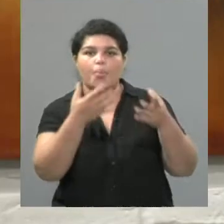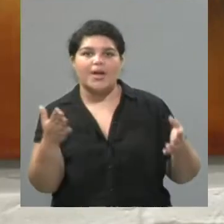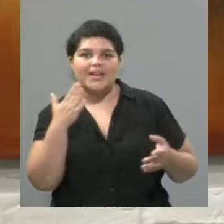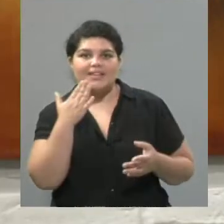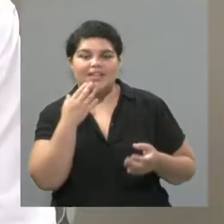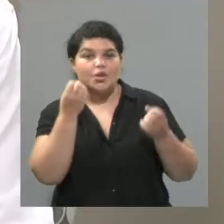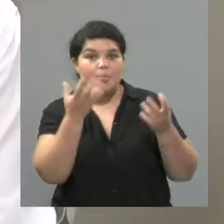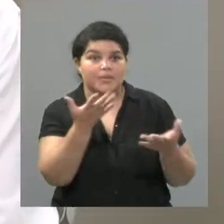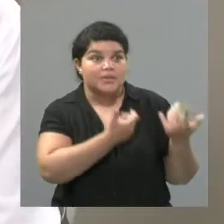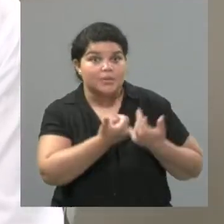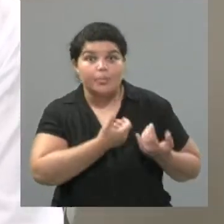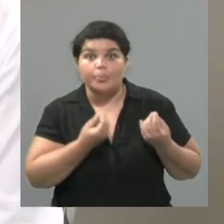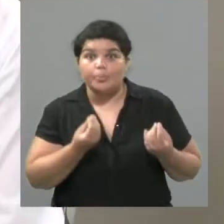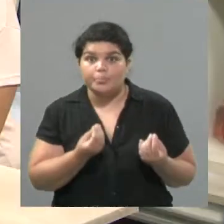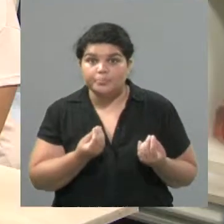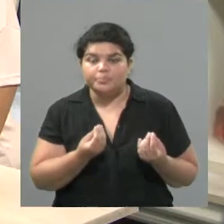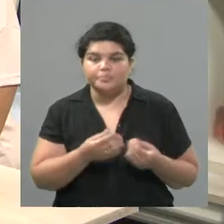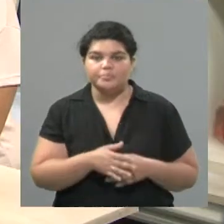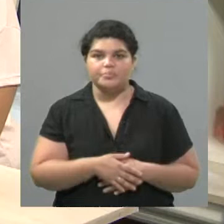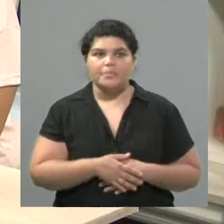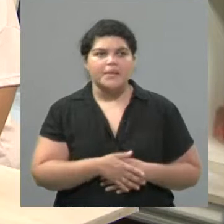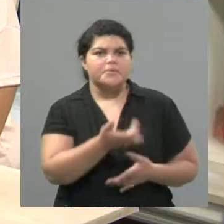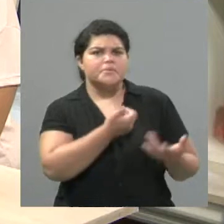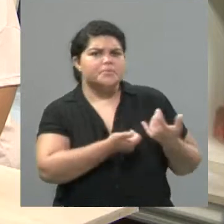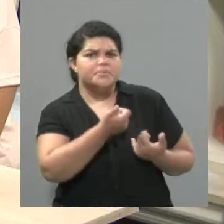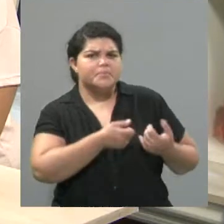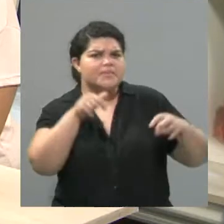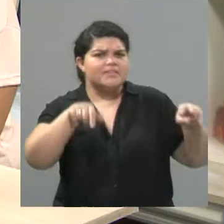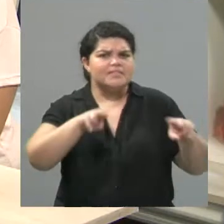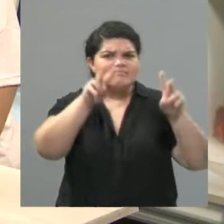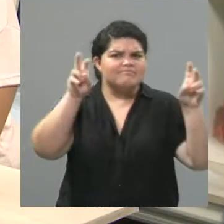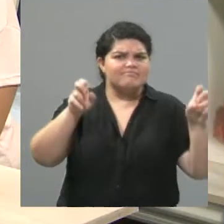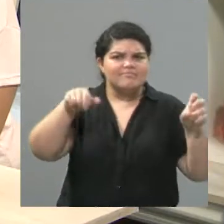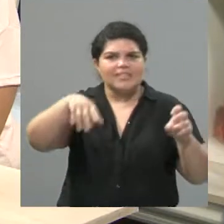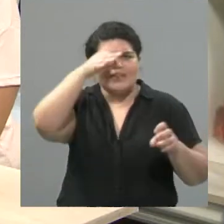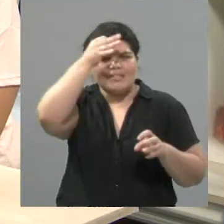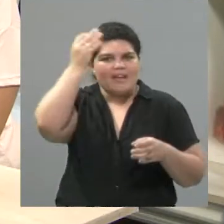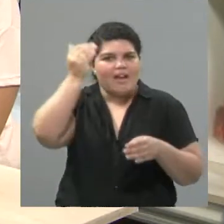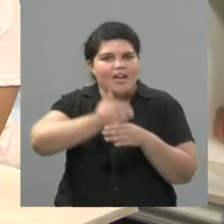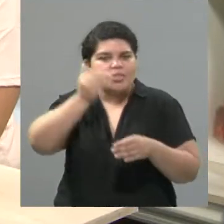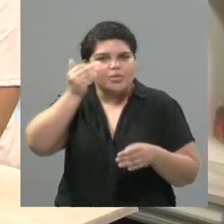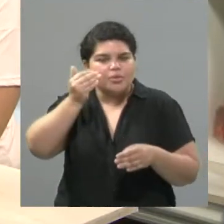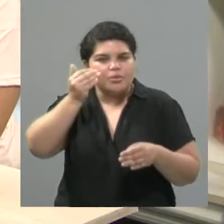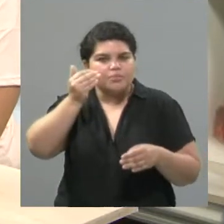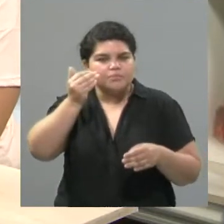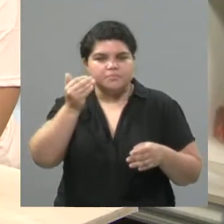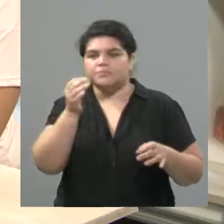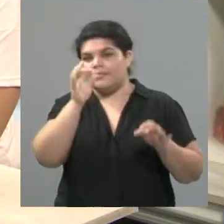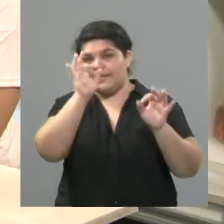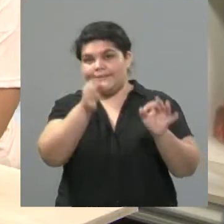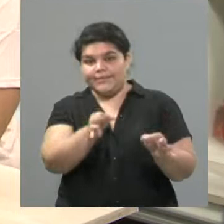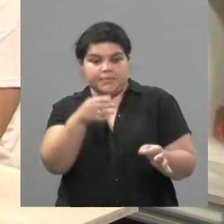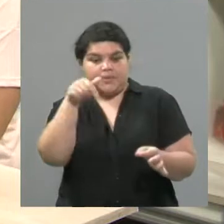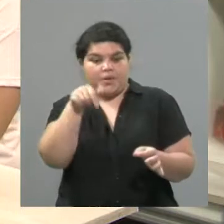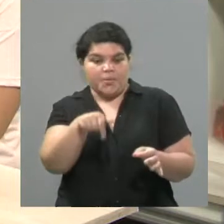Todo bien. Todo bien. Bueno, cuéntenos un poquito de esta obra, porque tiene una particularidad. Queremos que la cuenten ustedes,